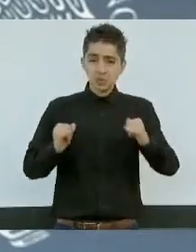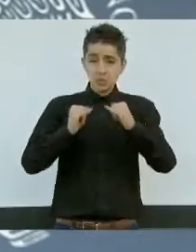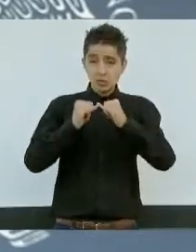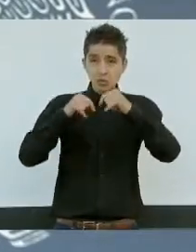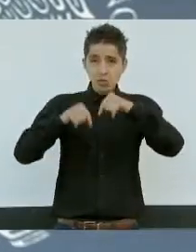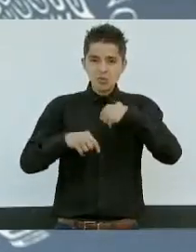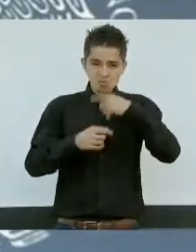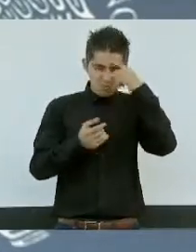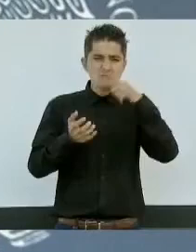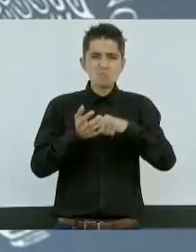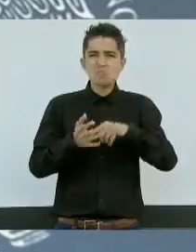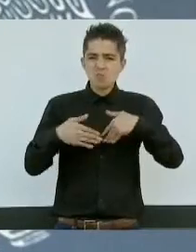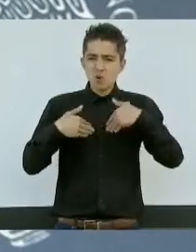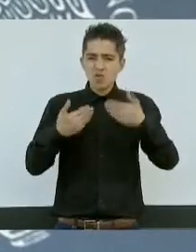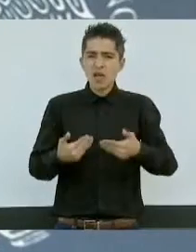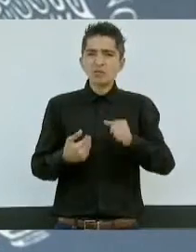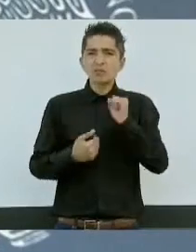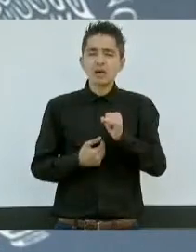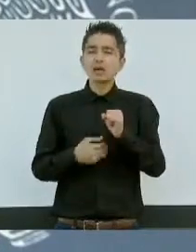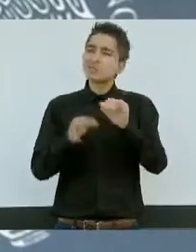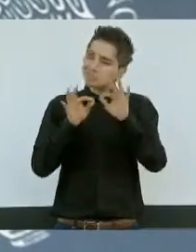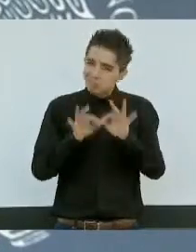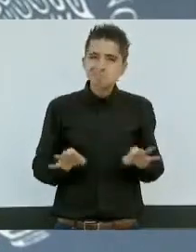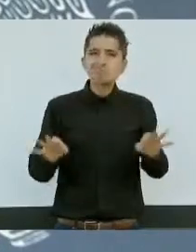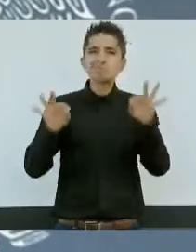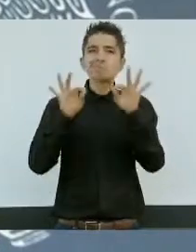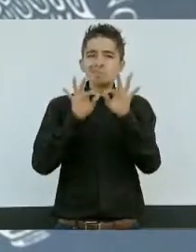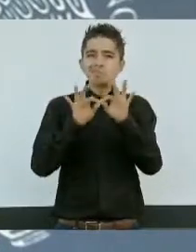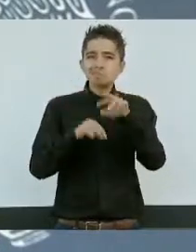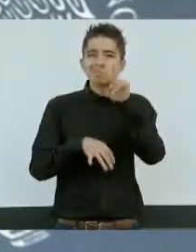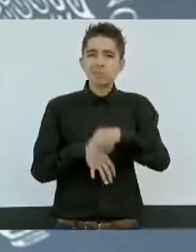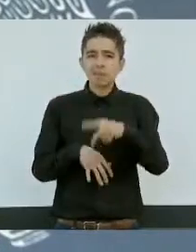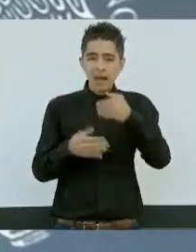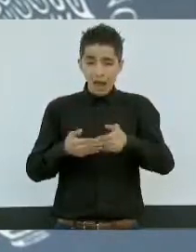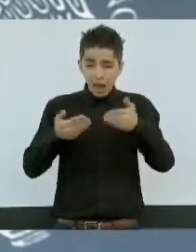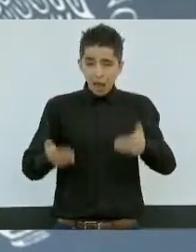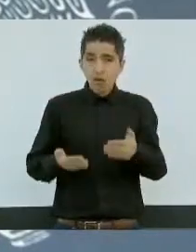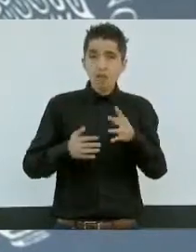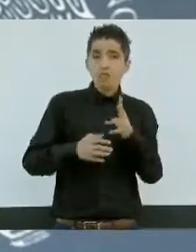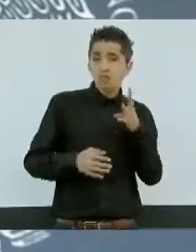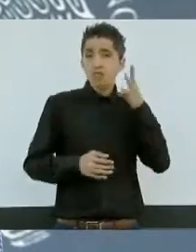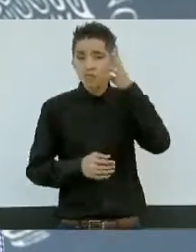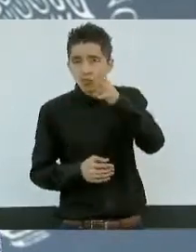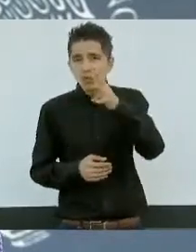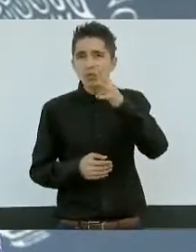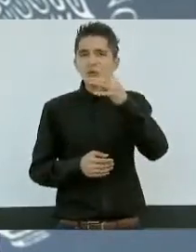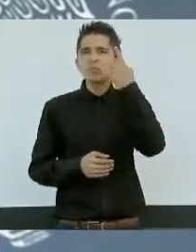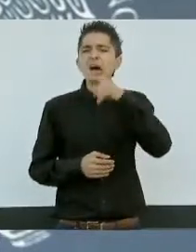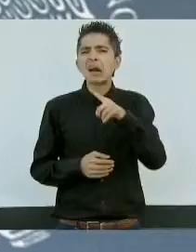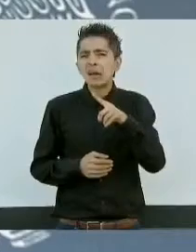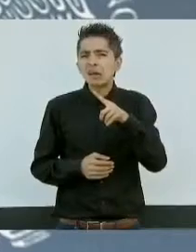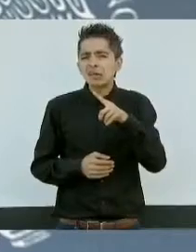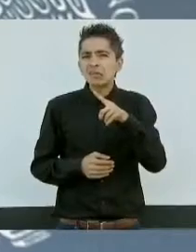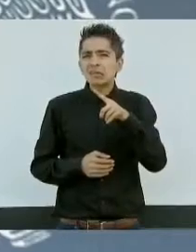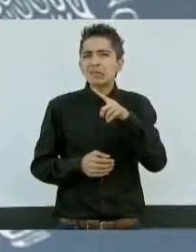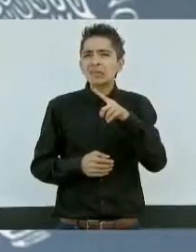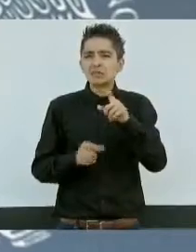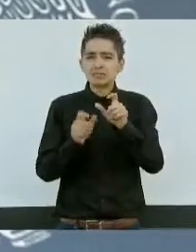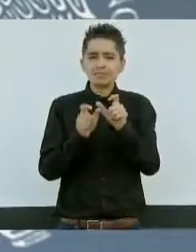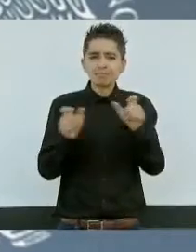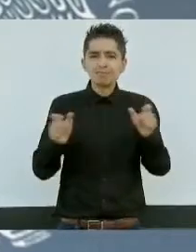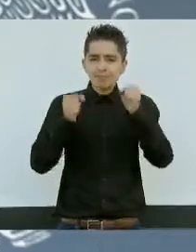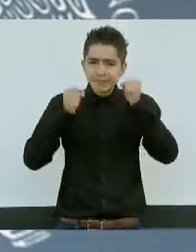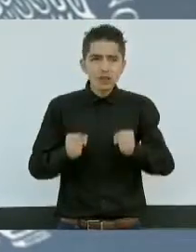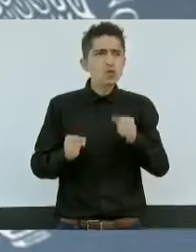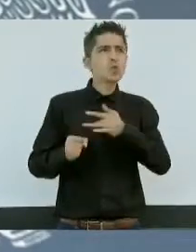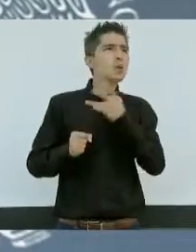será fundamental en el presente y el futuro para asegurar la paz